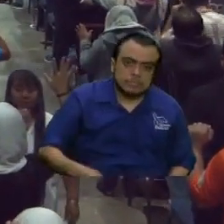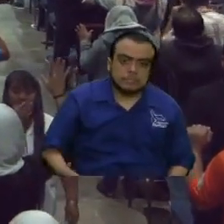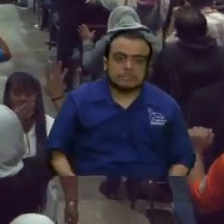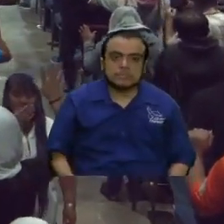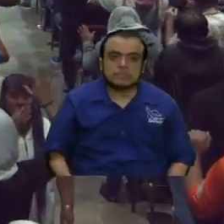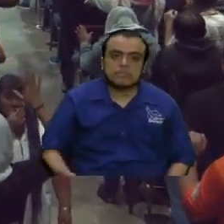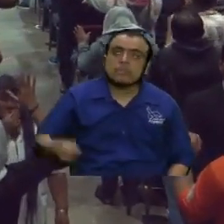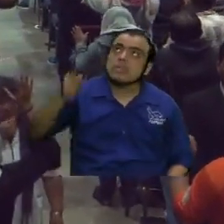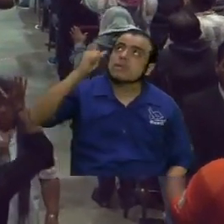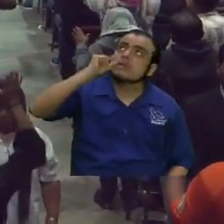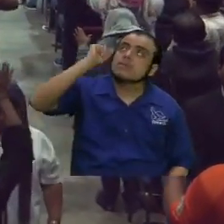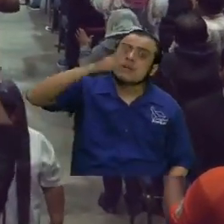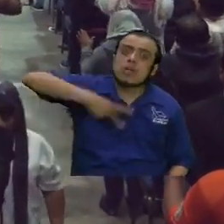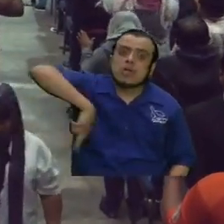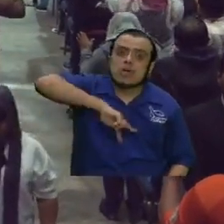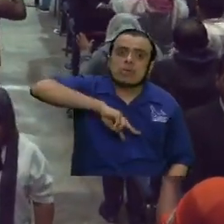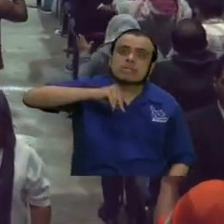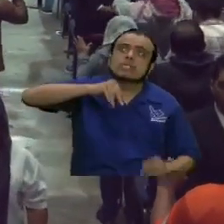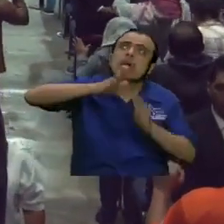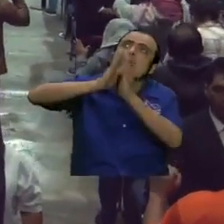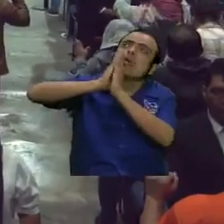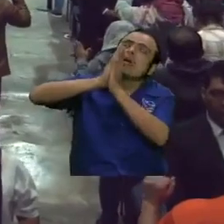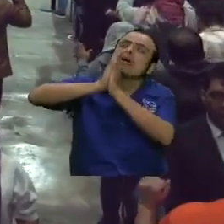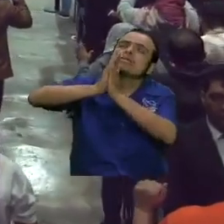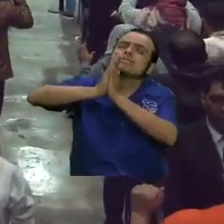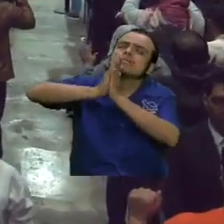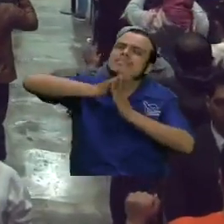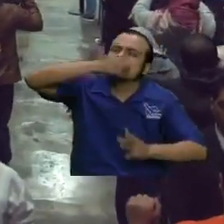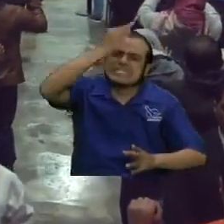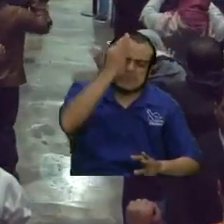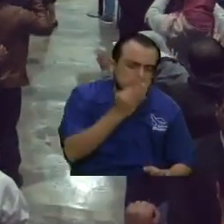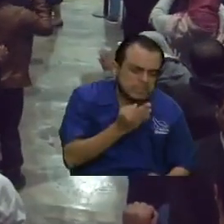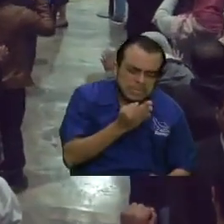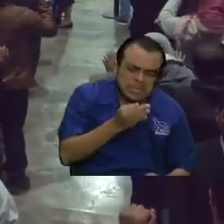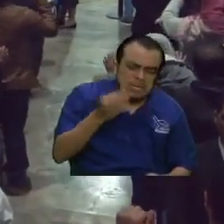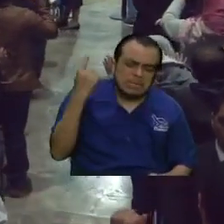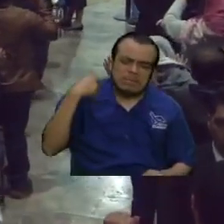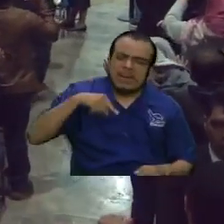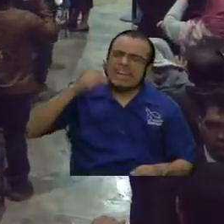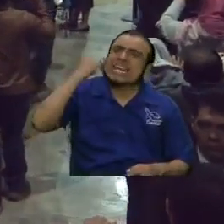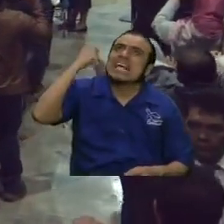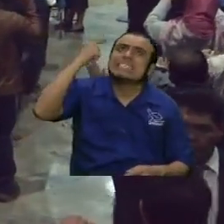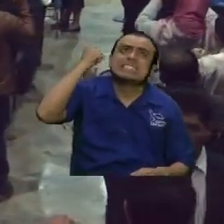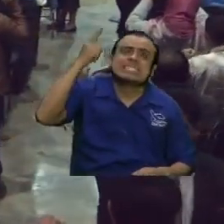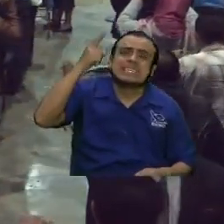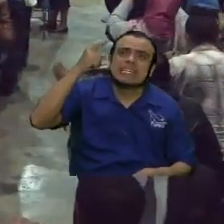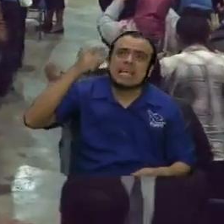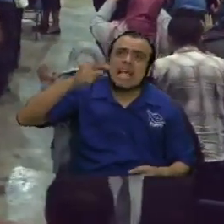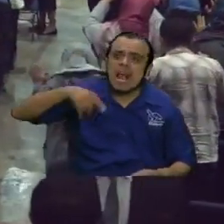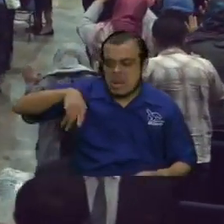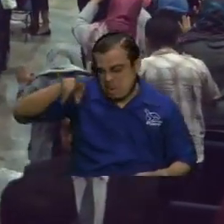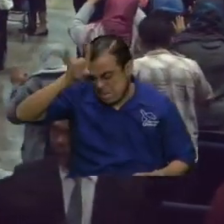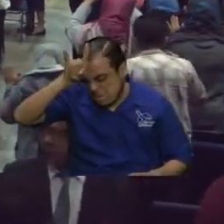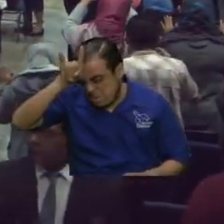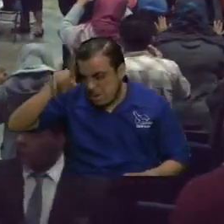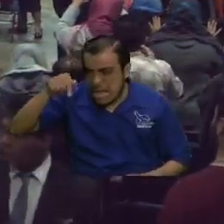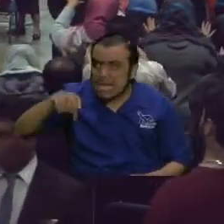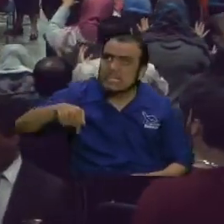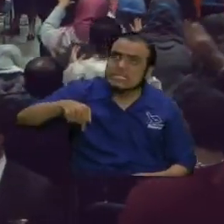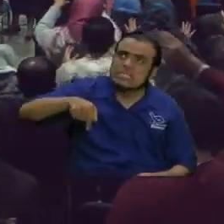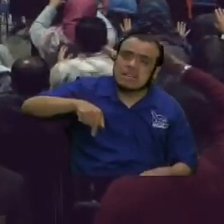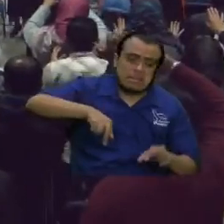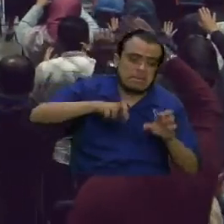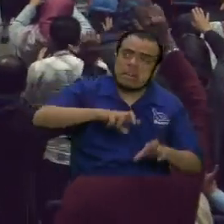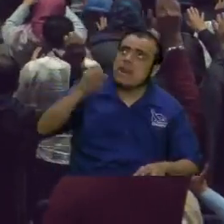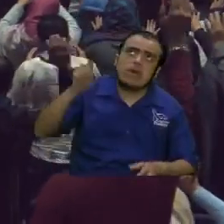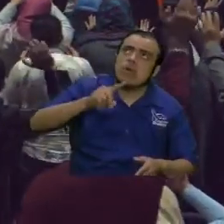señor nuestra oración es clara para que la entiendan también las potestades esta gente no está recibiendo